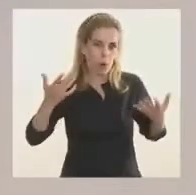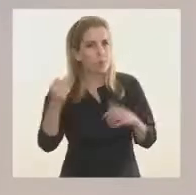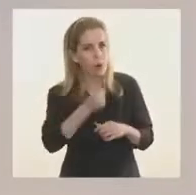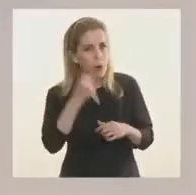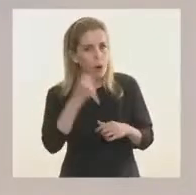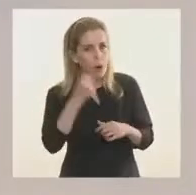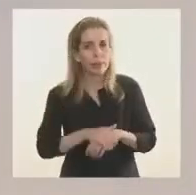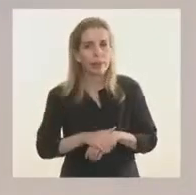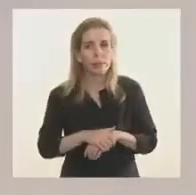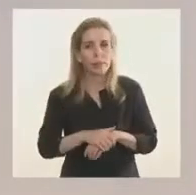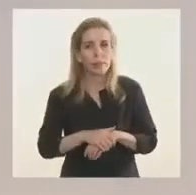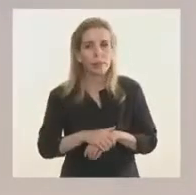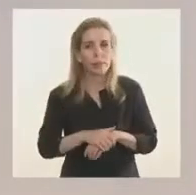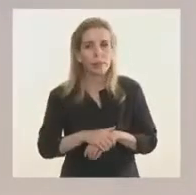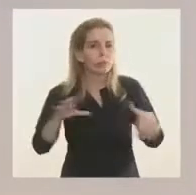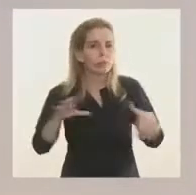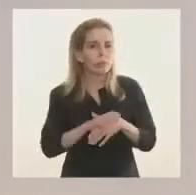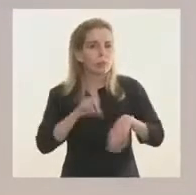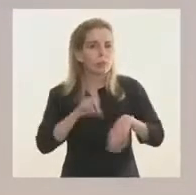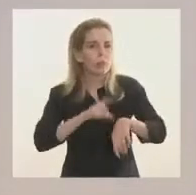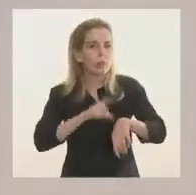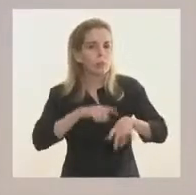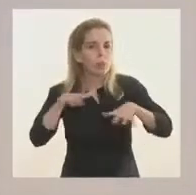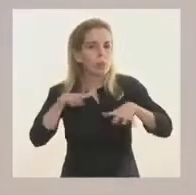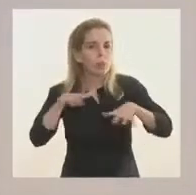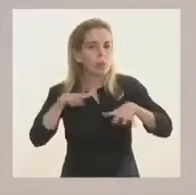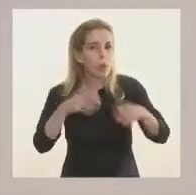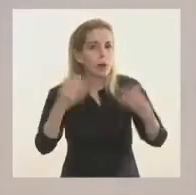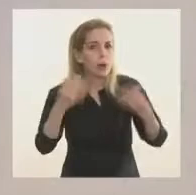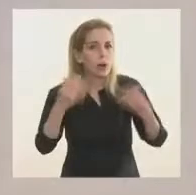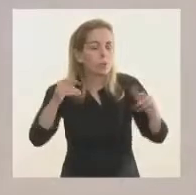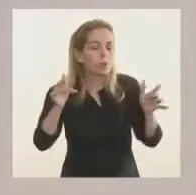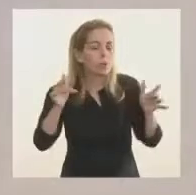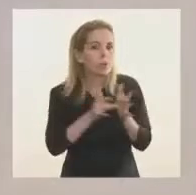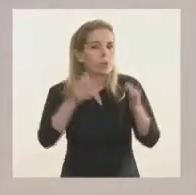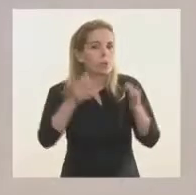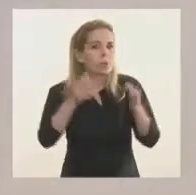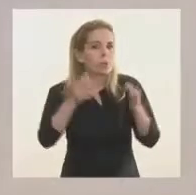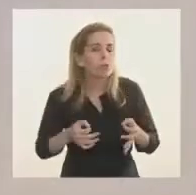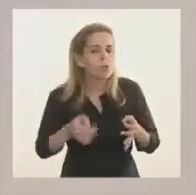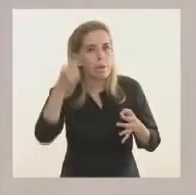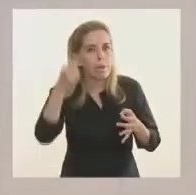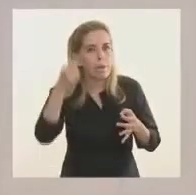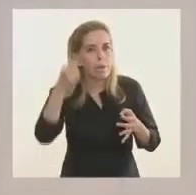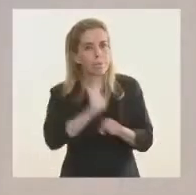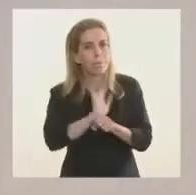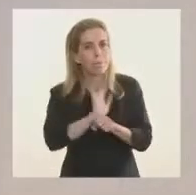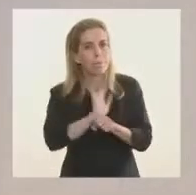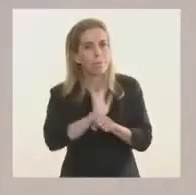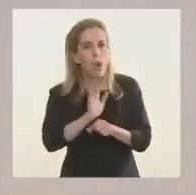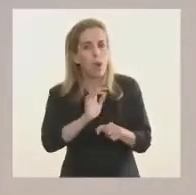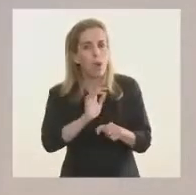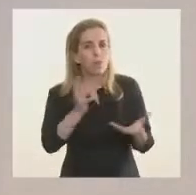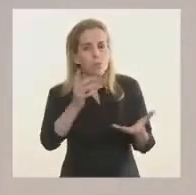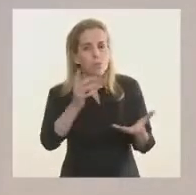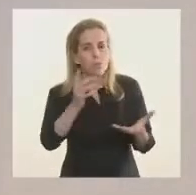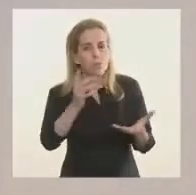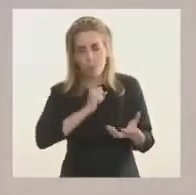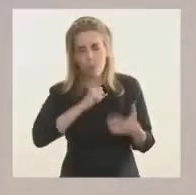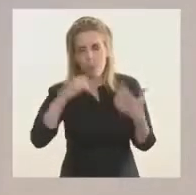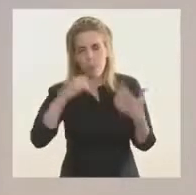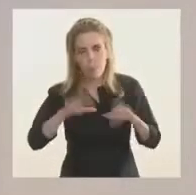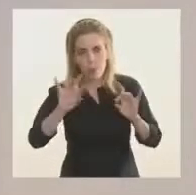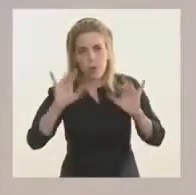en un momento donde nos toca quizás enfrentar el desafío más